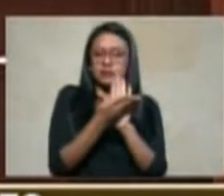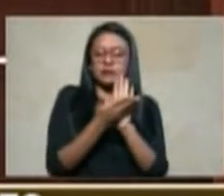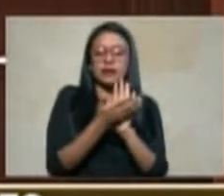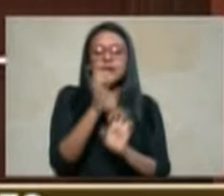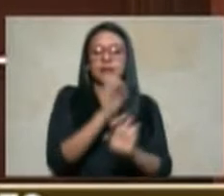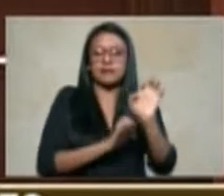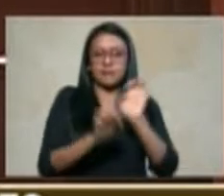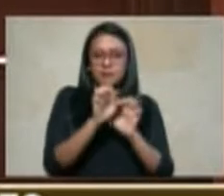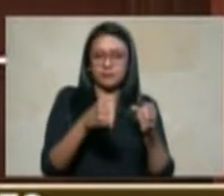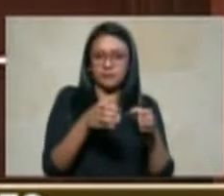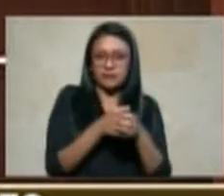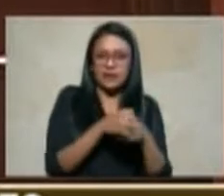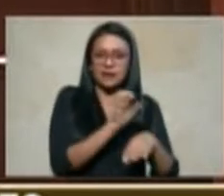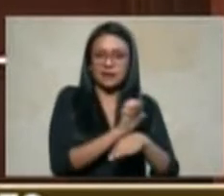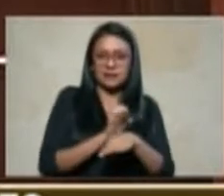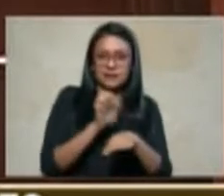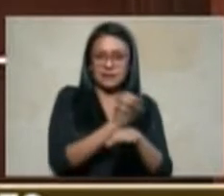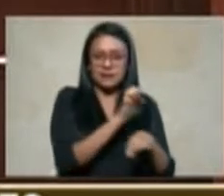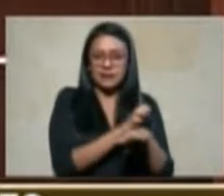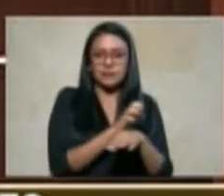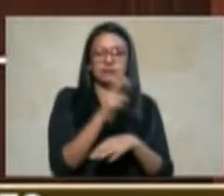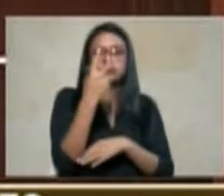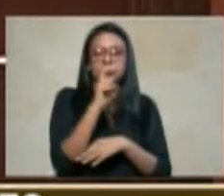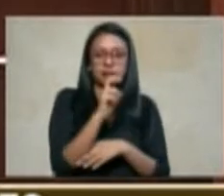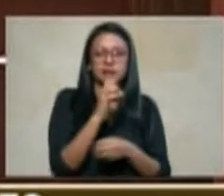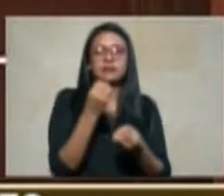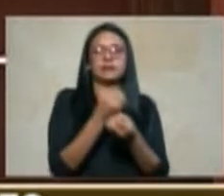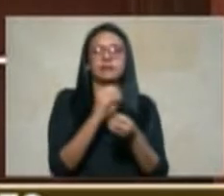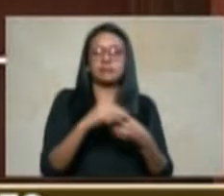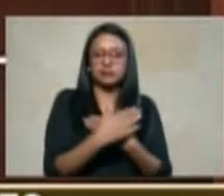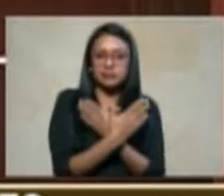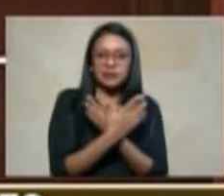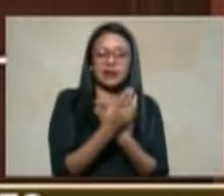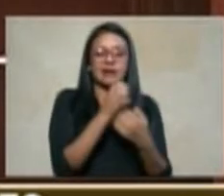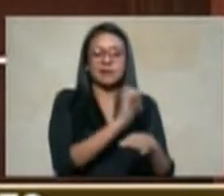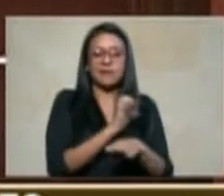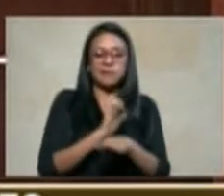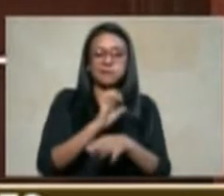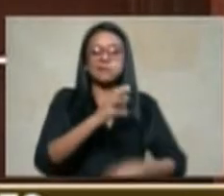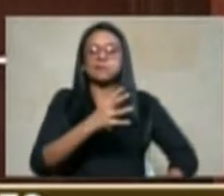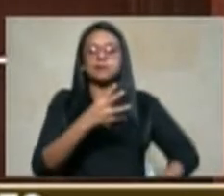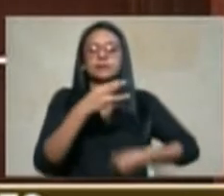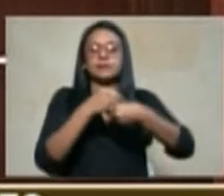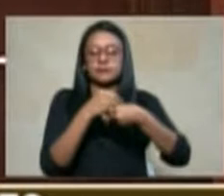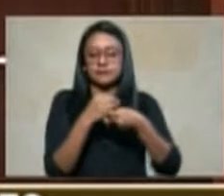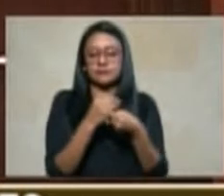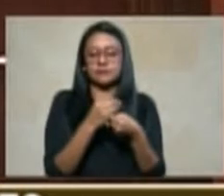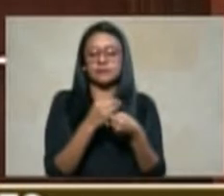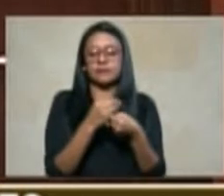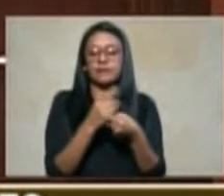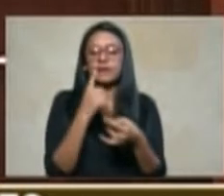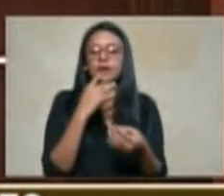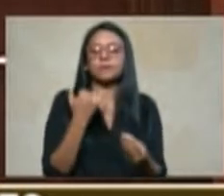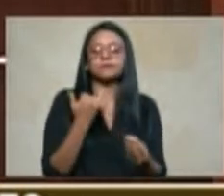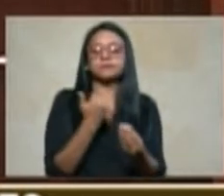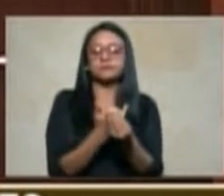de la Procuraduría General de la Nación tiene un insumo además que presenta por supuesto la